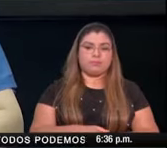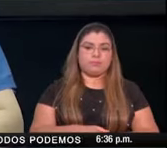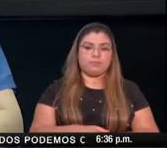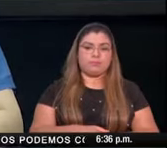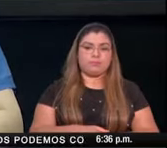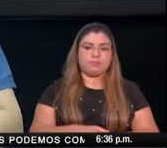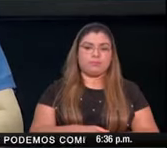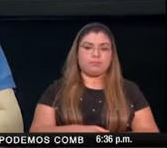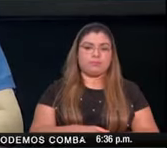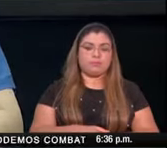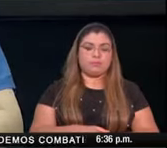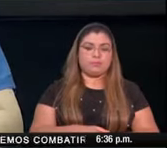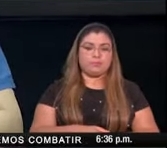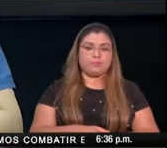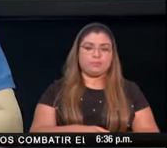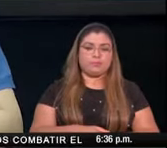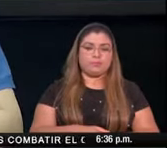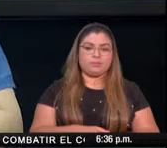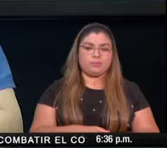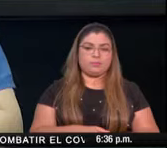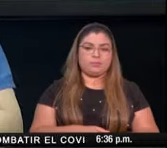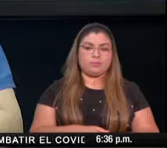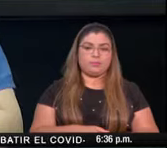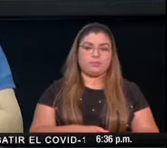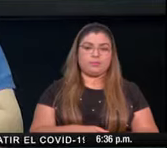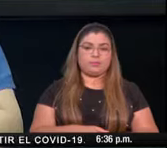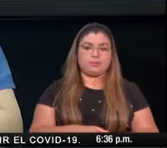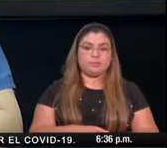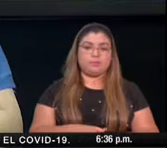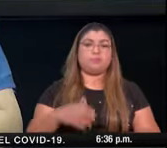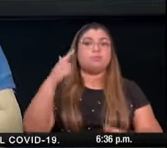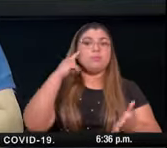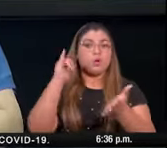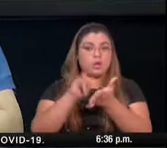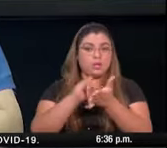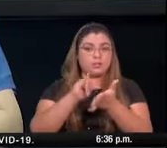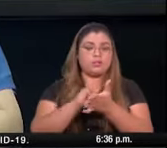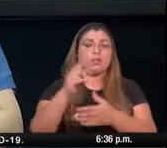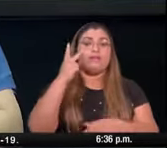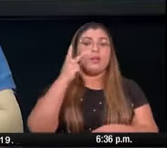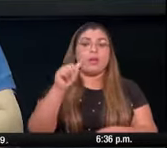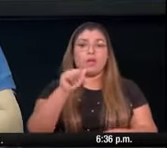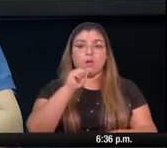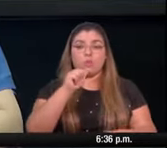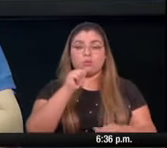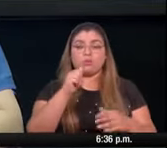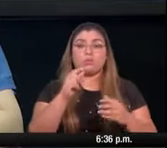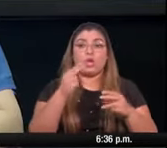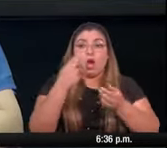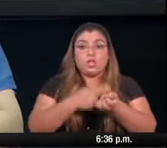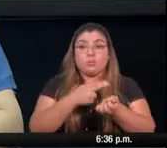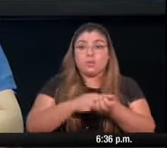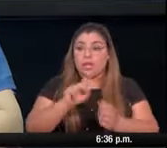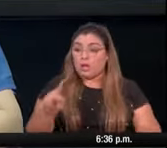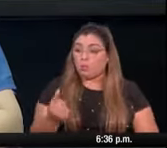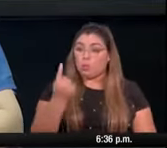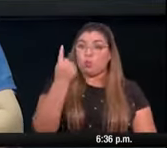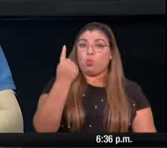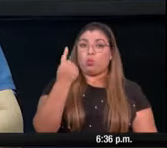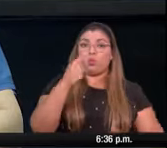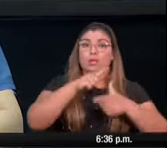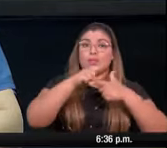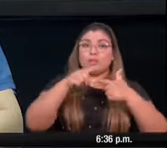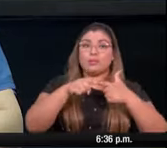rebasada en este momento por esa razón al tener un indicador de